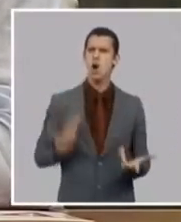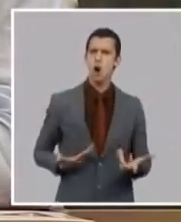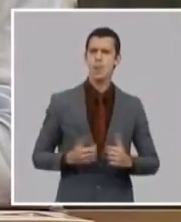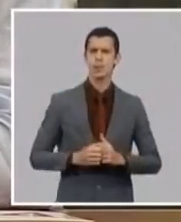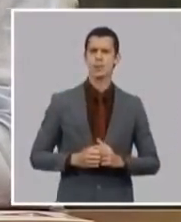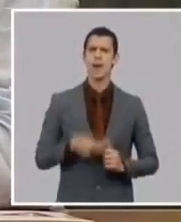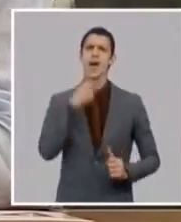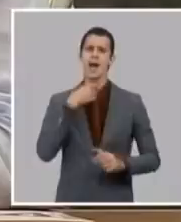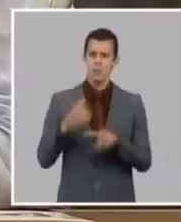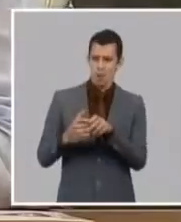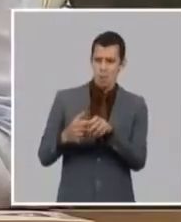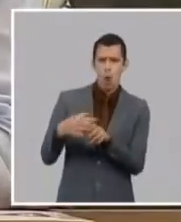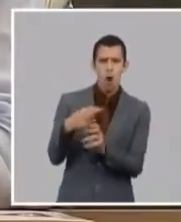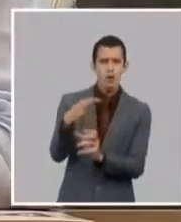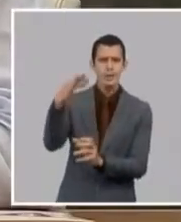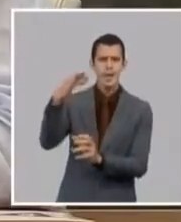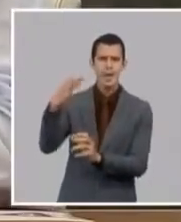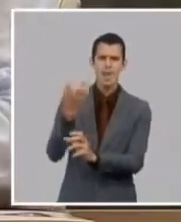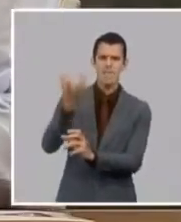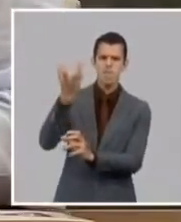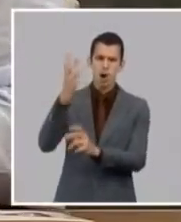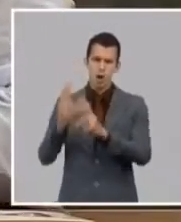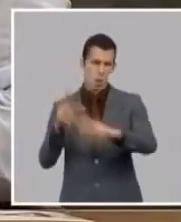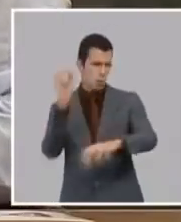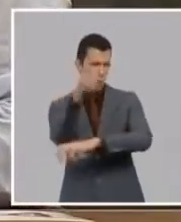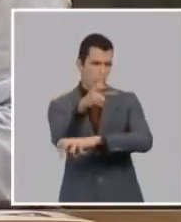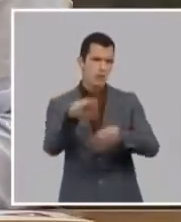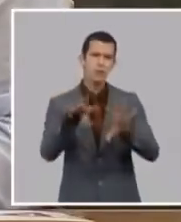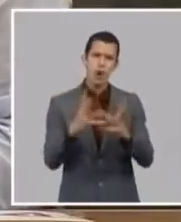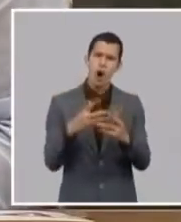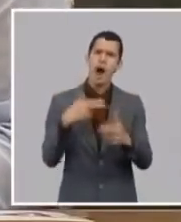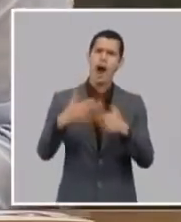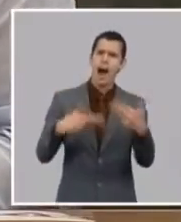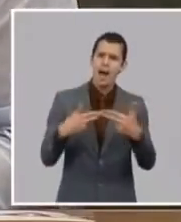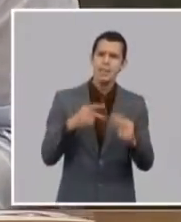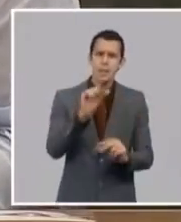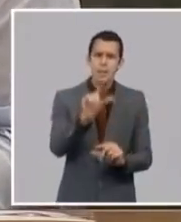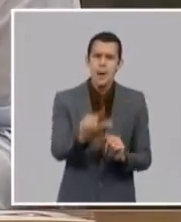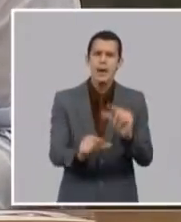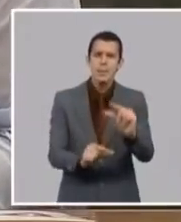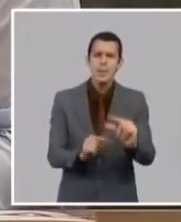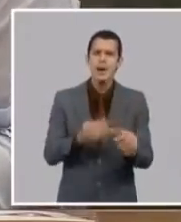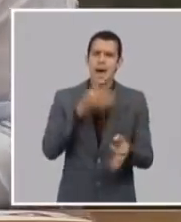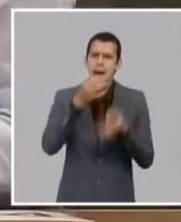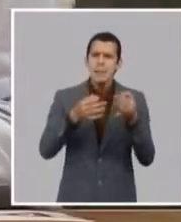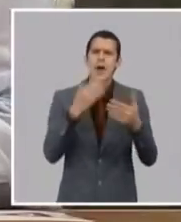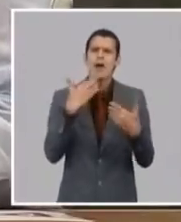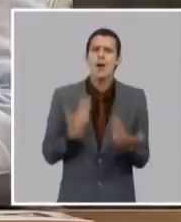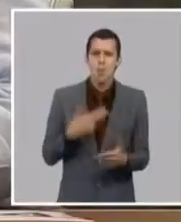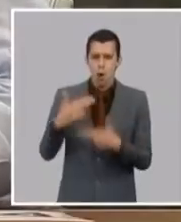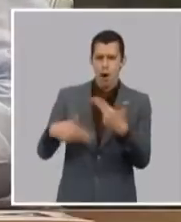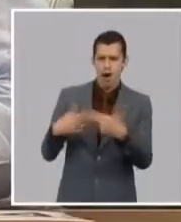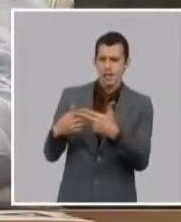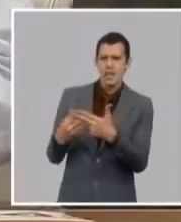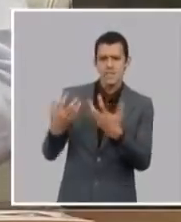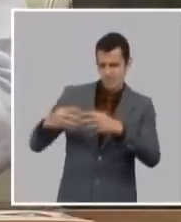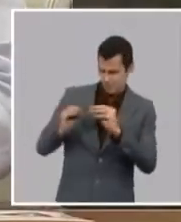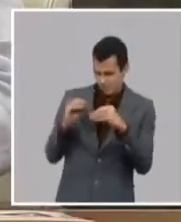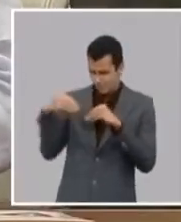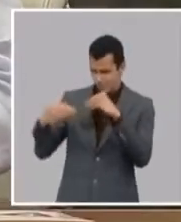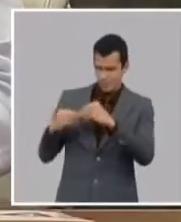ofensas amenazas intimidación entonces yo lo que digo fíjate yo soy uno de los que ha defendido el proceso de informatización